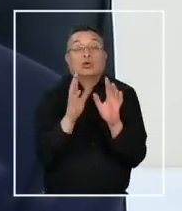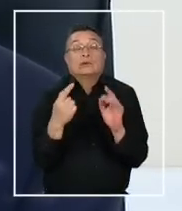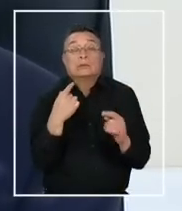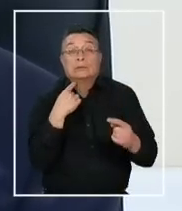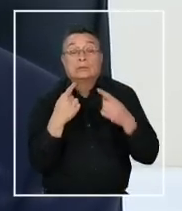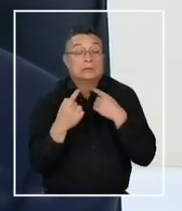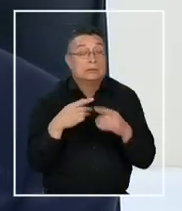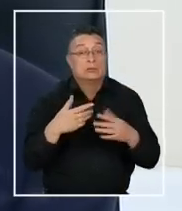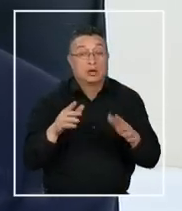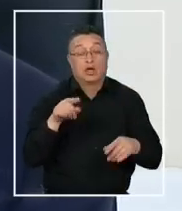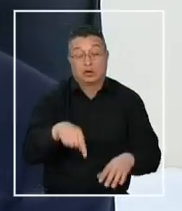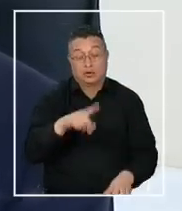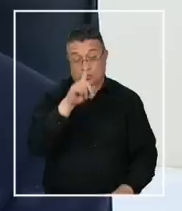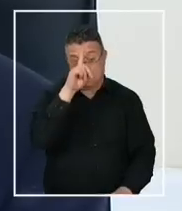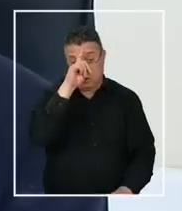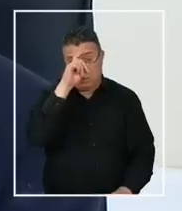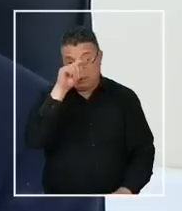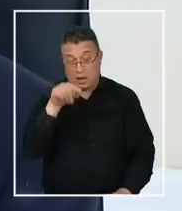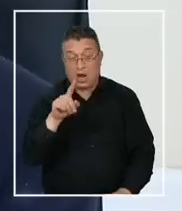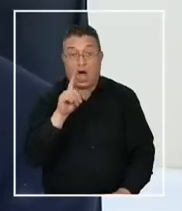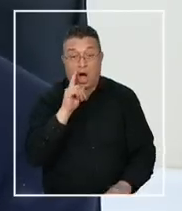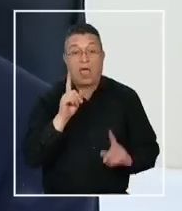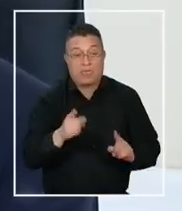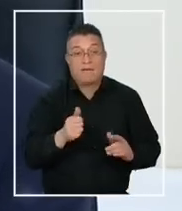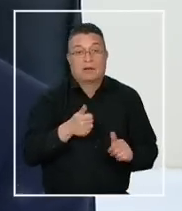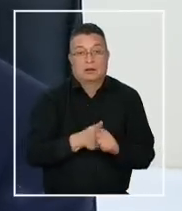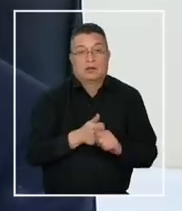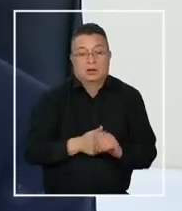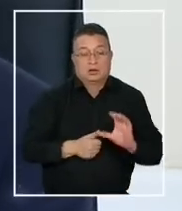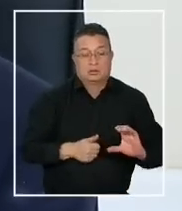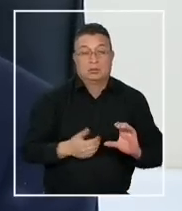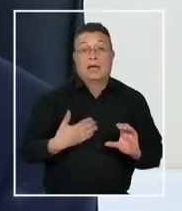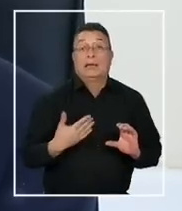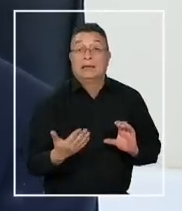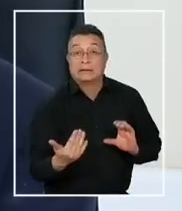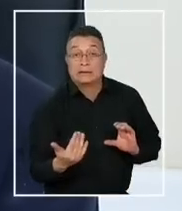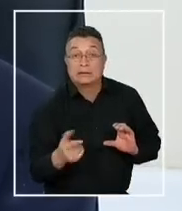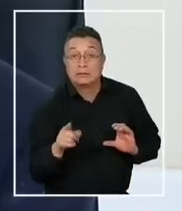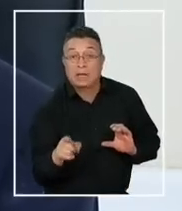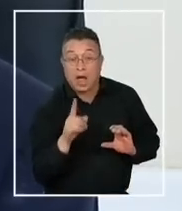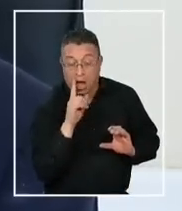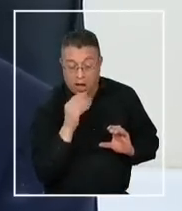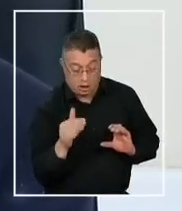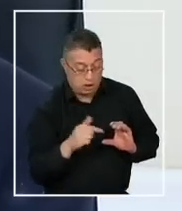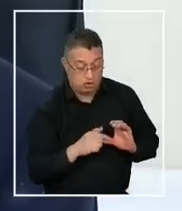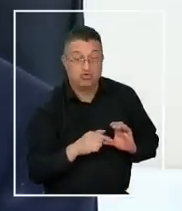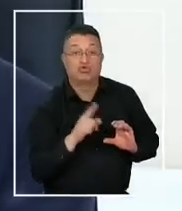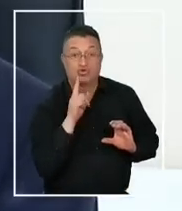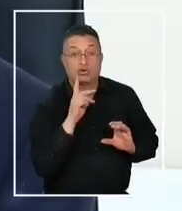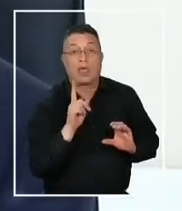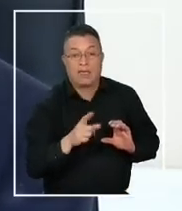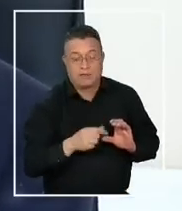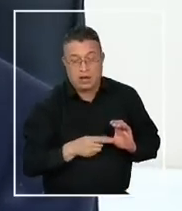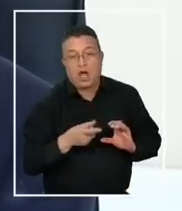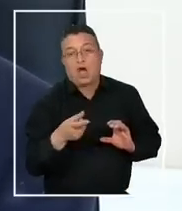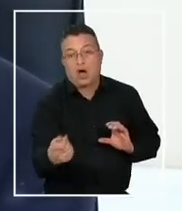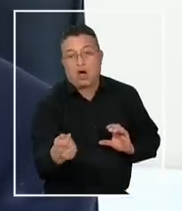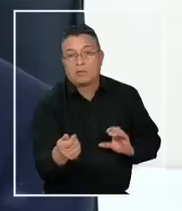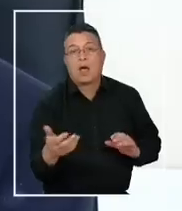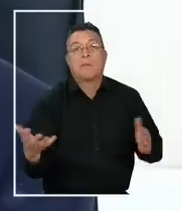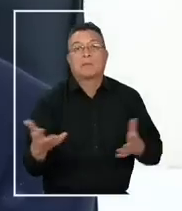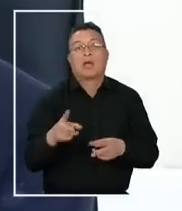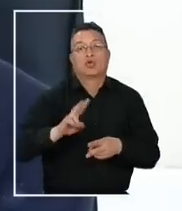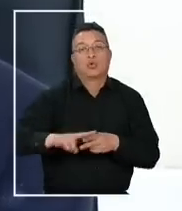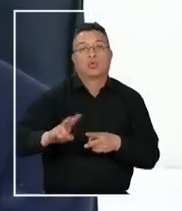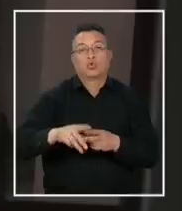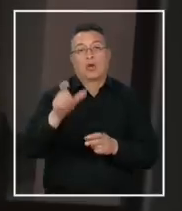en cada momento. Esto es un hospital y siempre cuando se requiere algo, si bien hay un presupuesto, hay que adquirirlo porque es para la